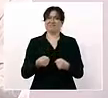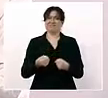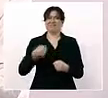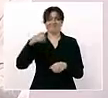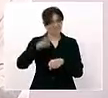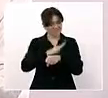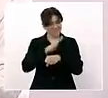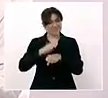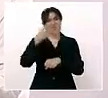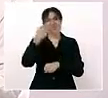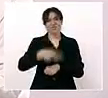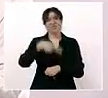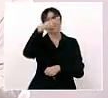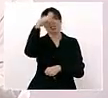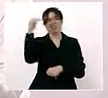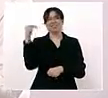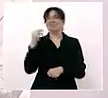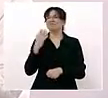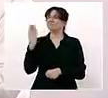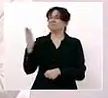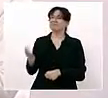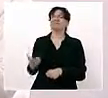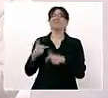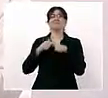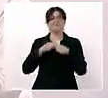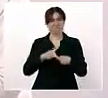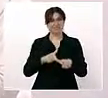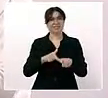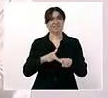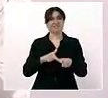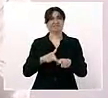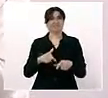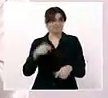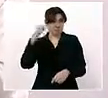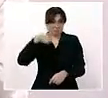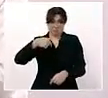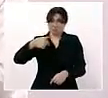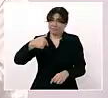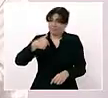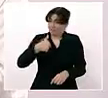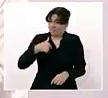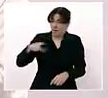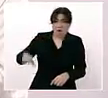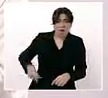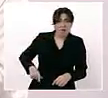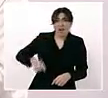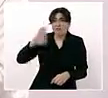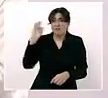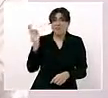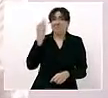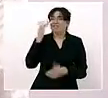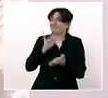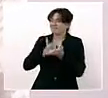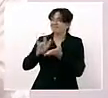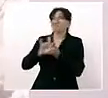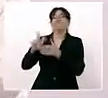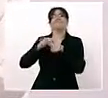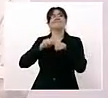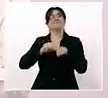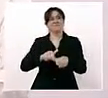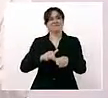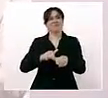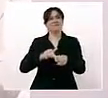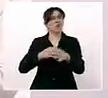y va a seguir Nayarit contando con el apoyo del gobierno federal todos